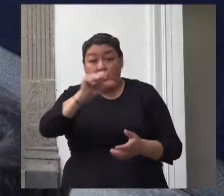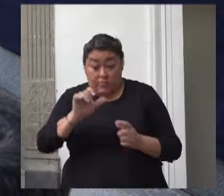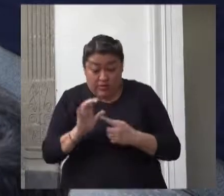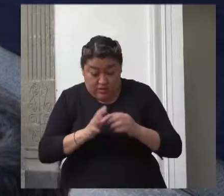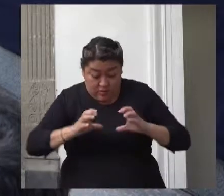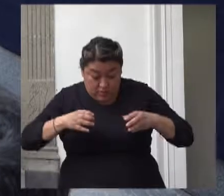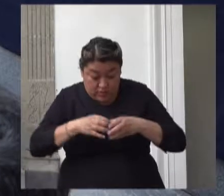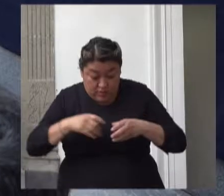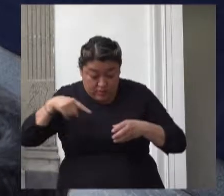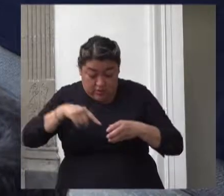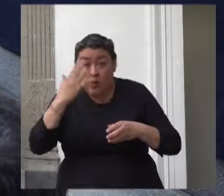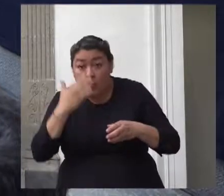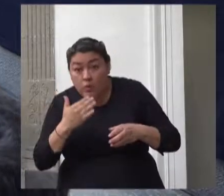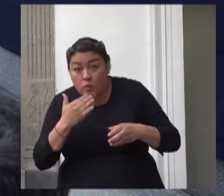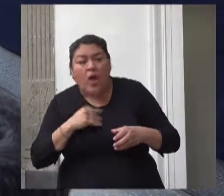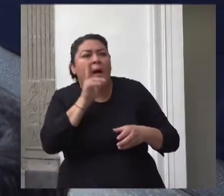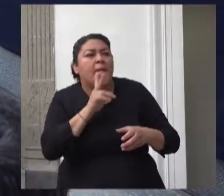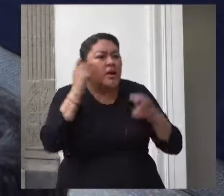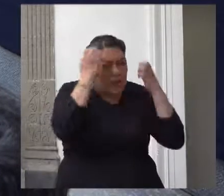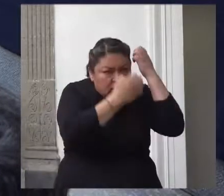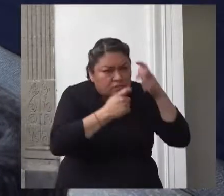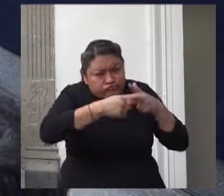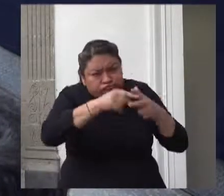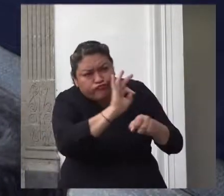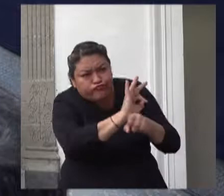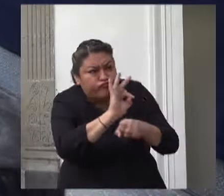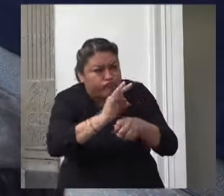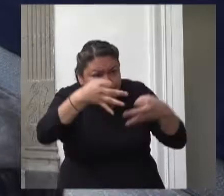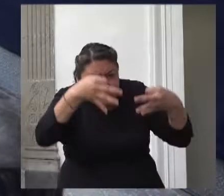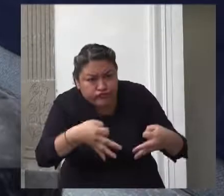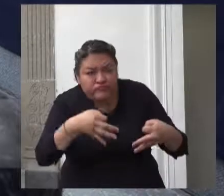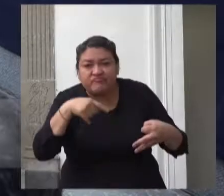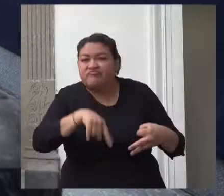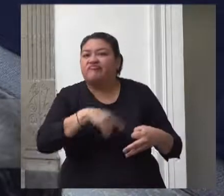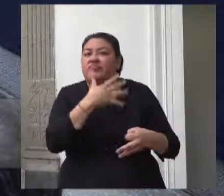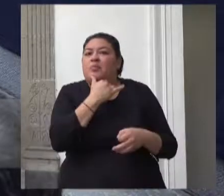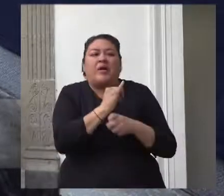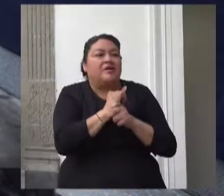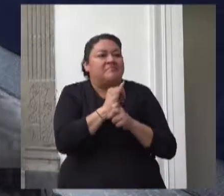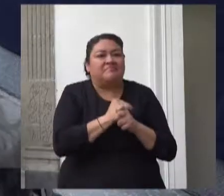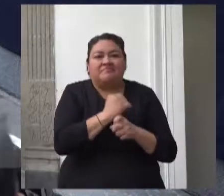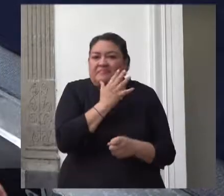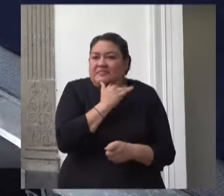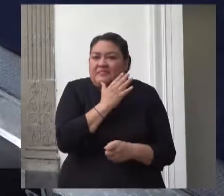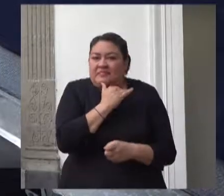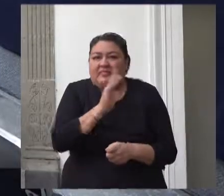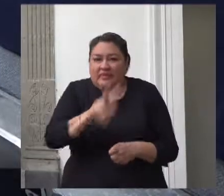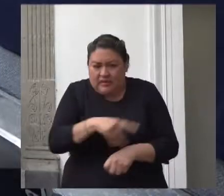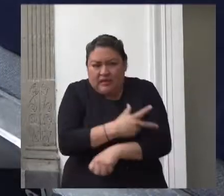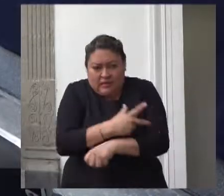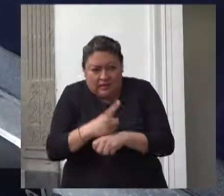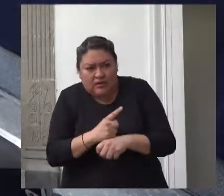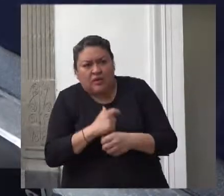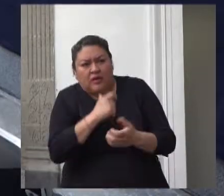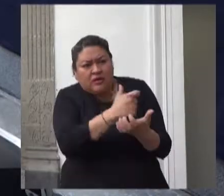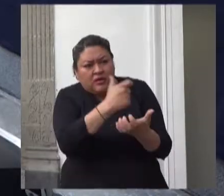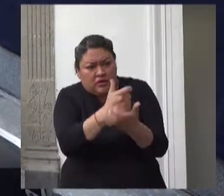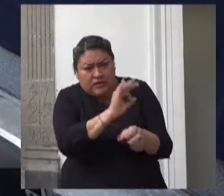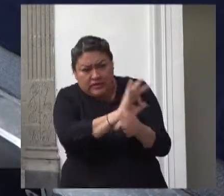tiene en el cumplimiento de sus derechos y los beneficios reales en su desarrollo